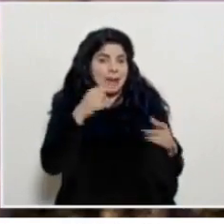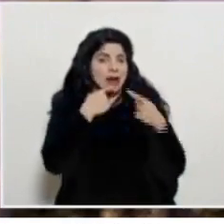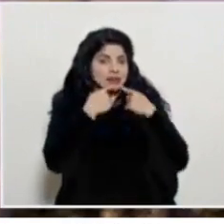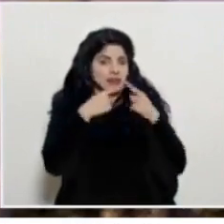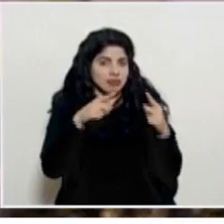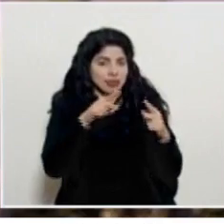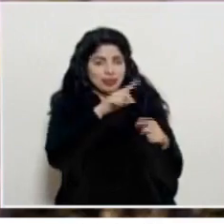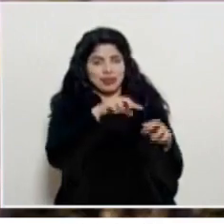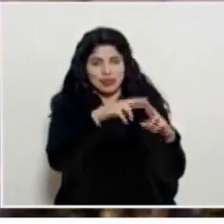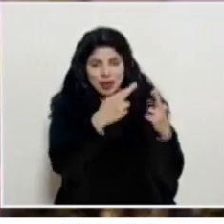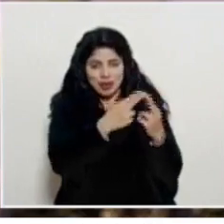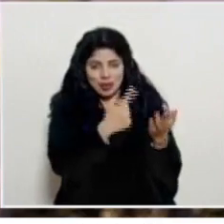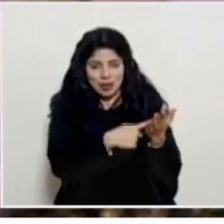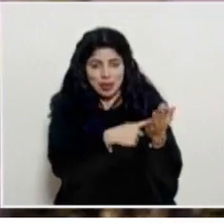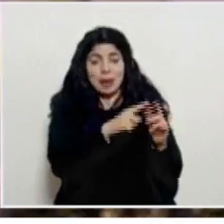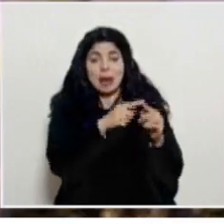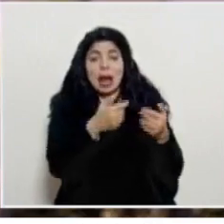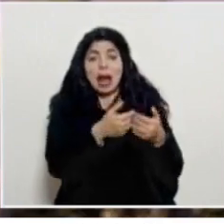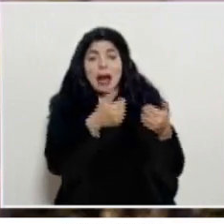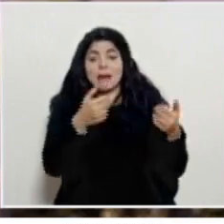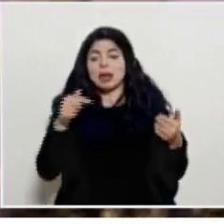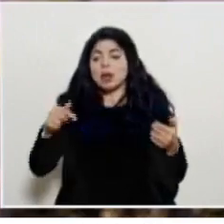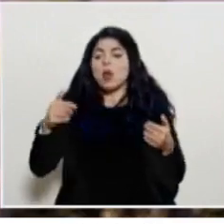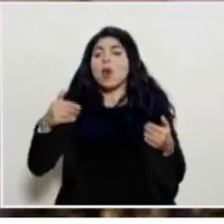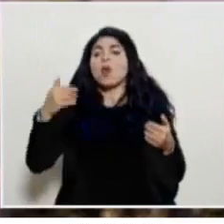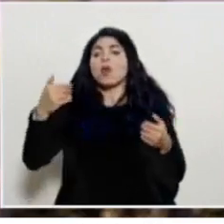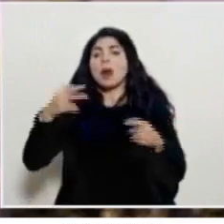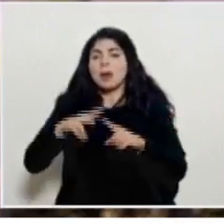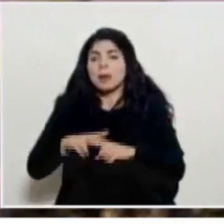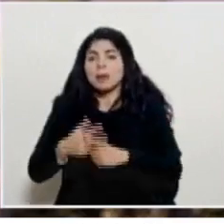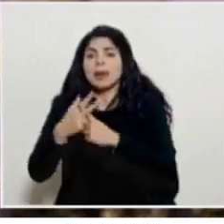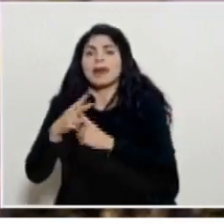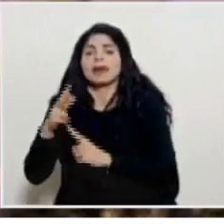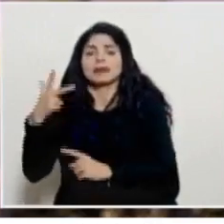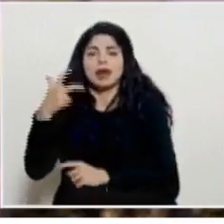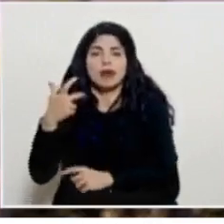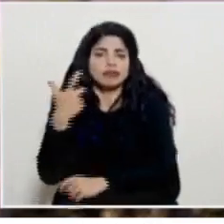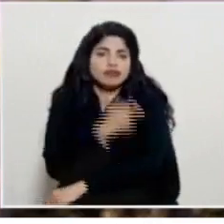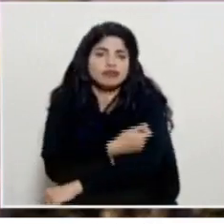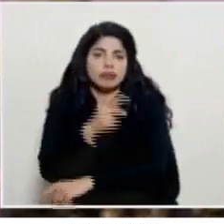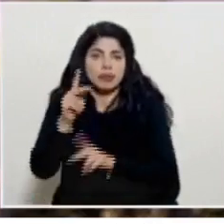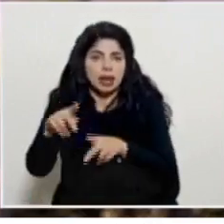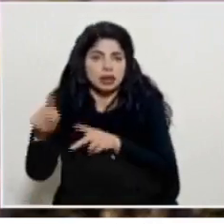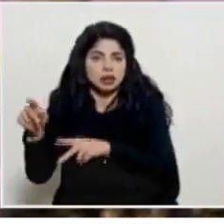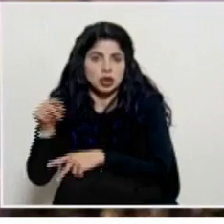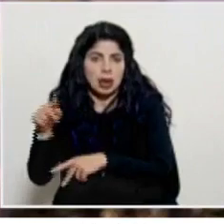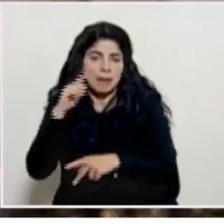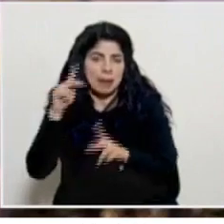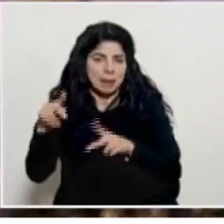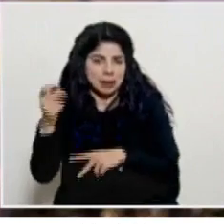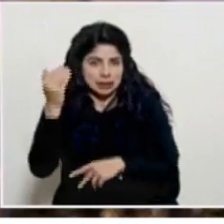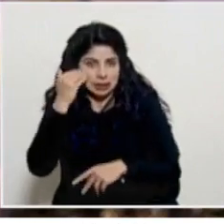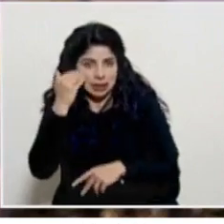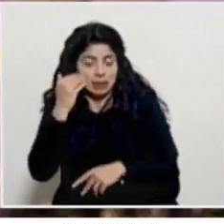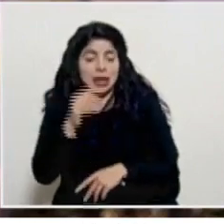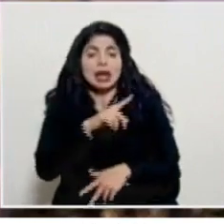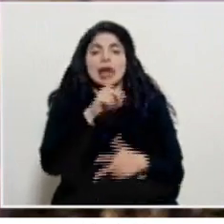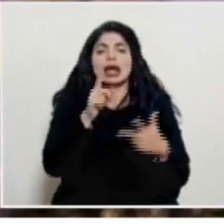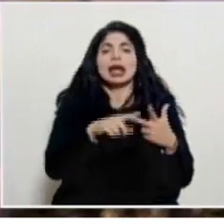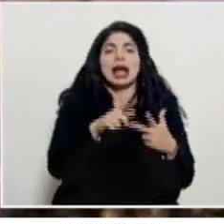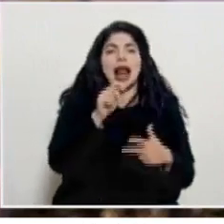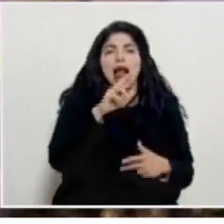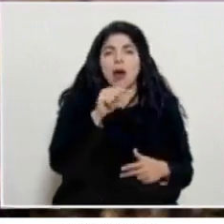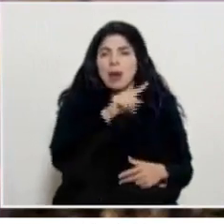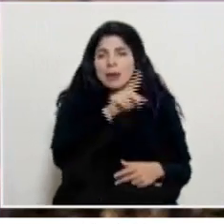reunión que ustedes van a tener y otra cosa es cuando operativamente se puede empezar a aplicar tal vez para que la gente sepa y lo otro que preguntaba Laura le quería